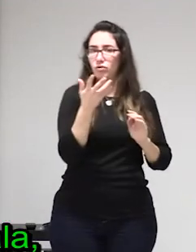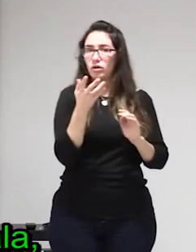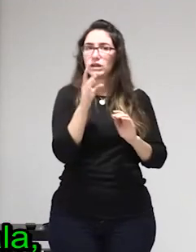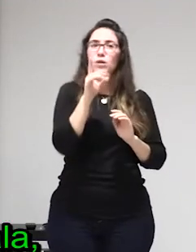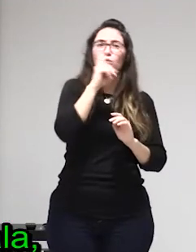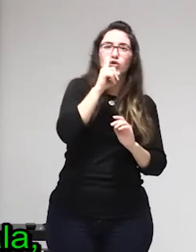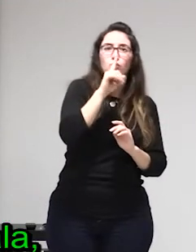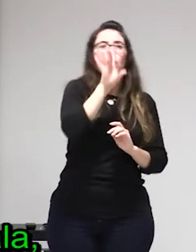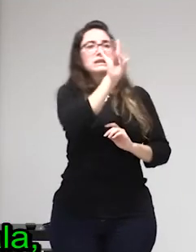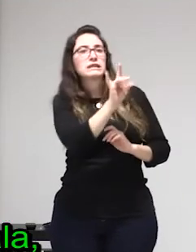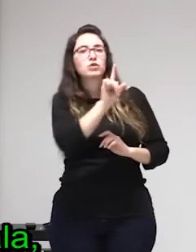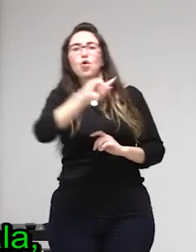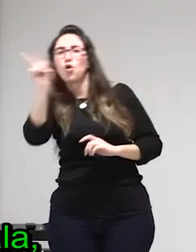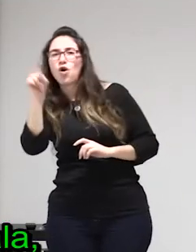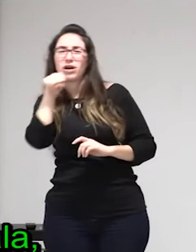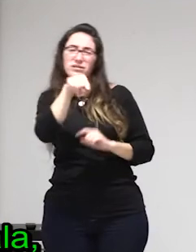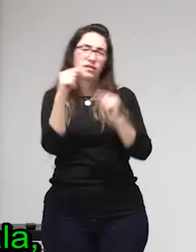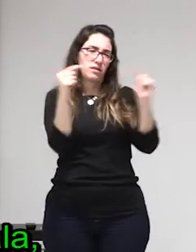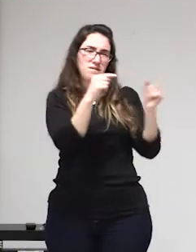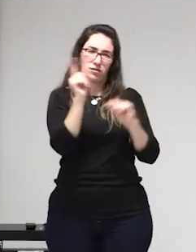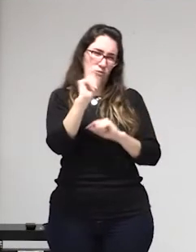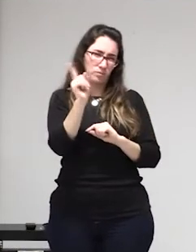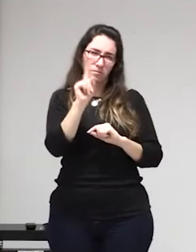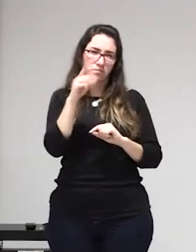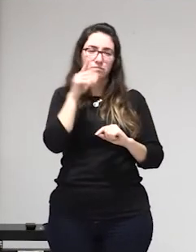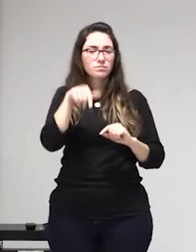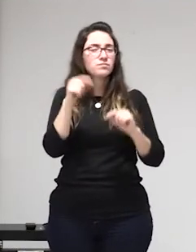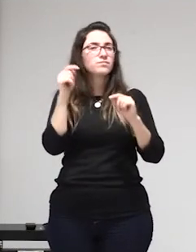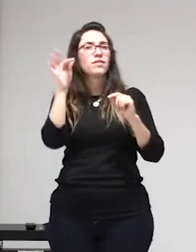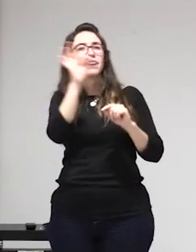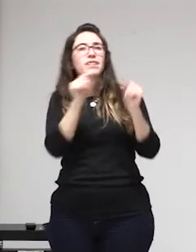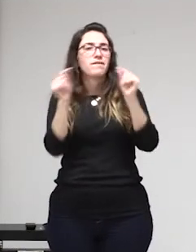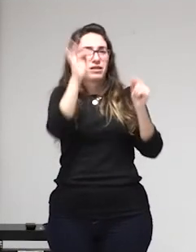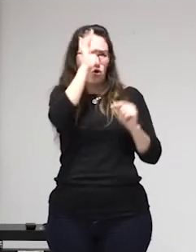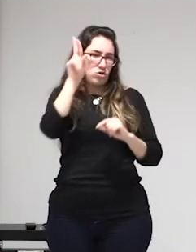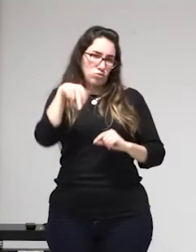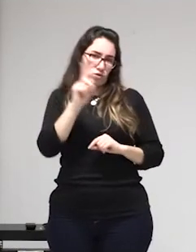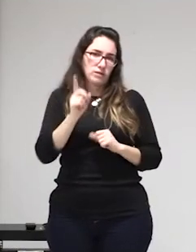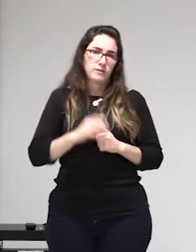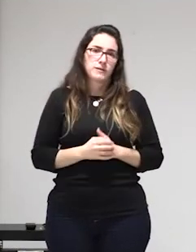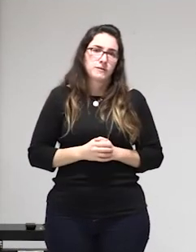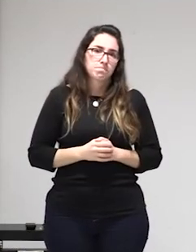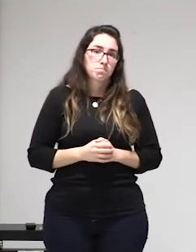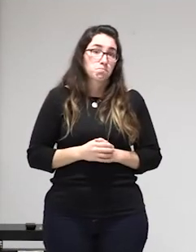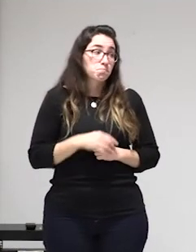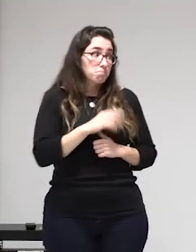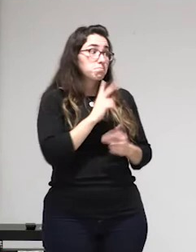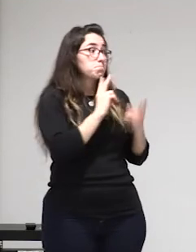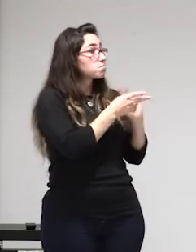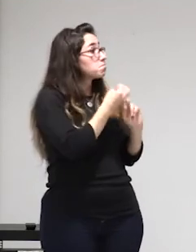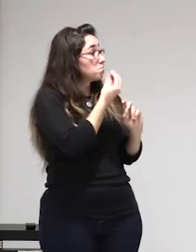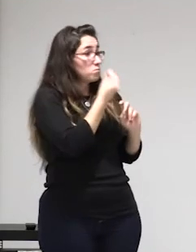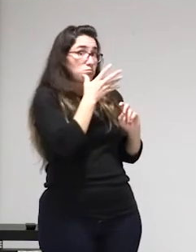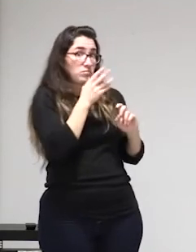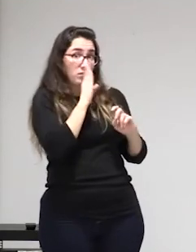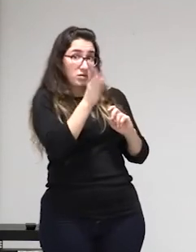aquí de todas las mujeres que yo en la sala ninguna sabe si mañana le va a tocar ejercer el trabajo sexual